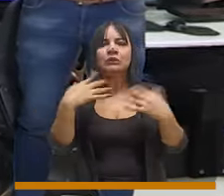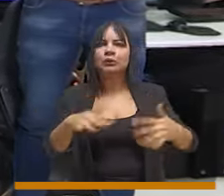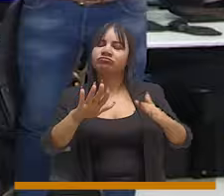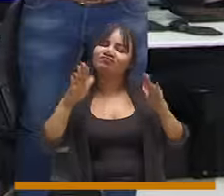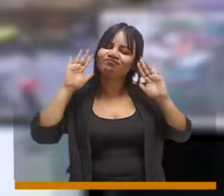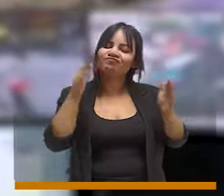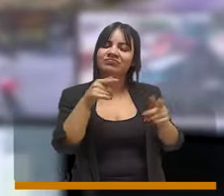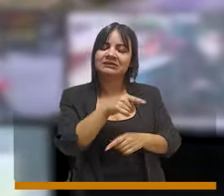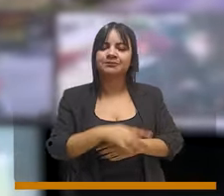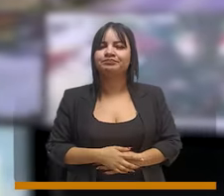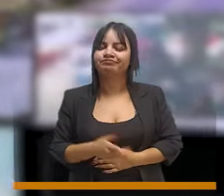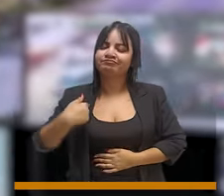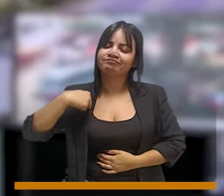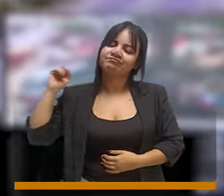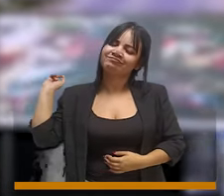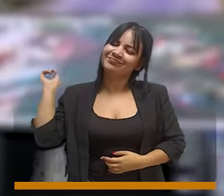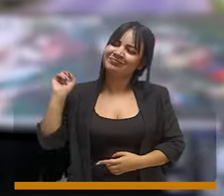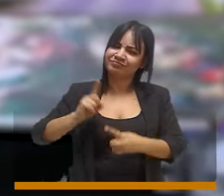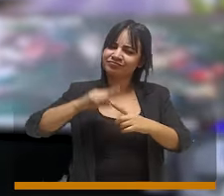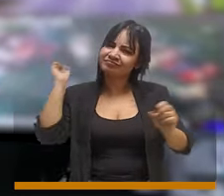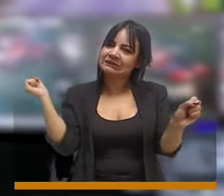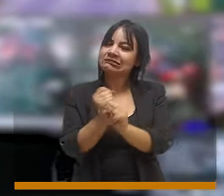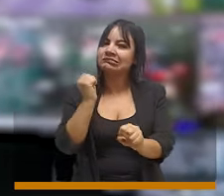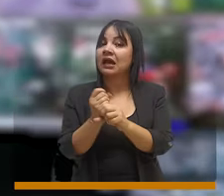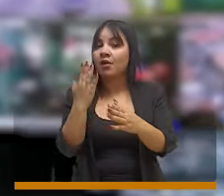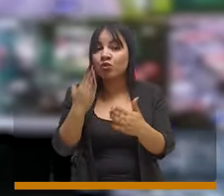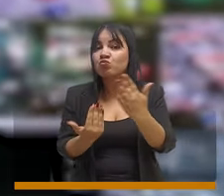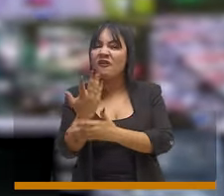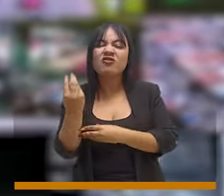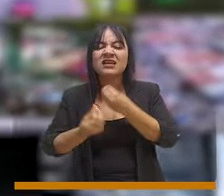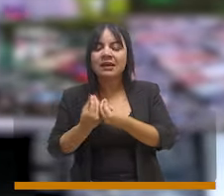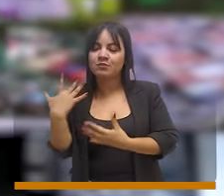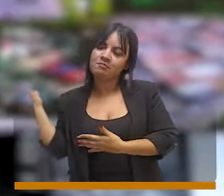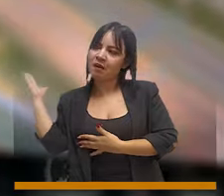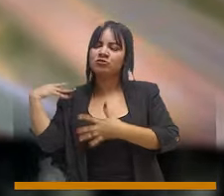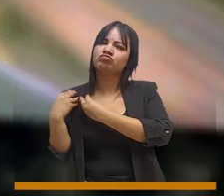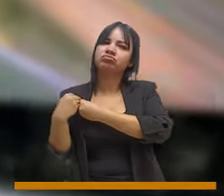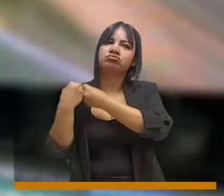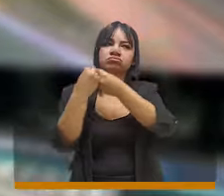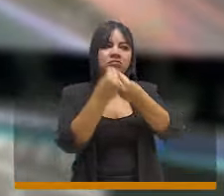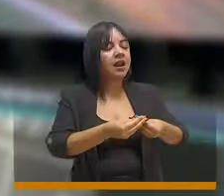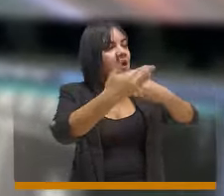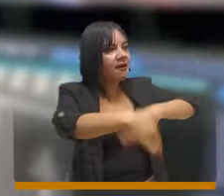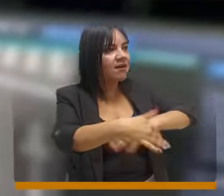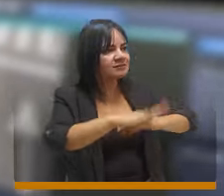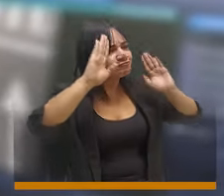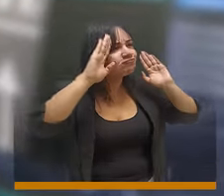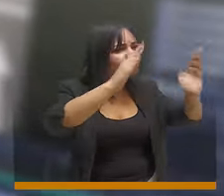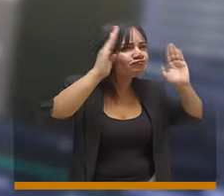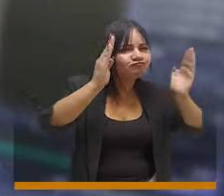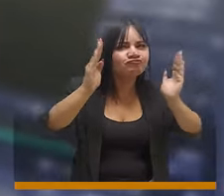enfrentar este flagelo. Venimos trabajando con una nueva ofensiva. Estamos en las calles directamente con operatividad,